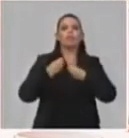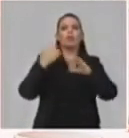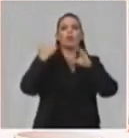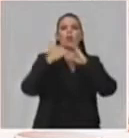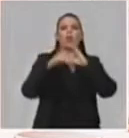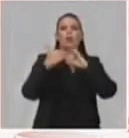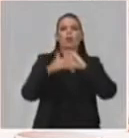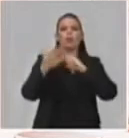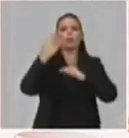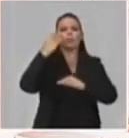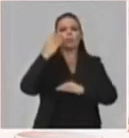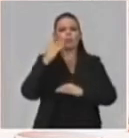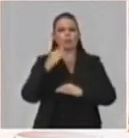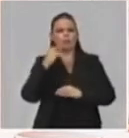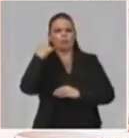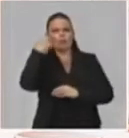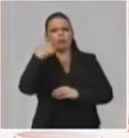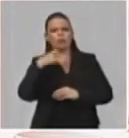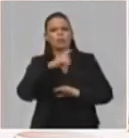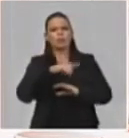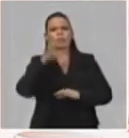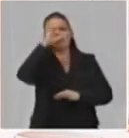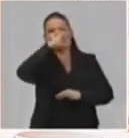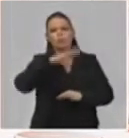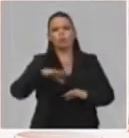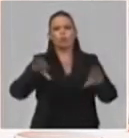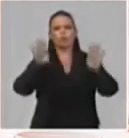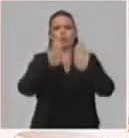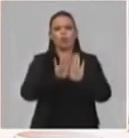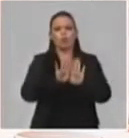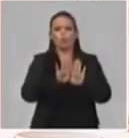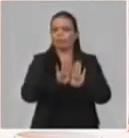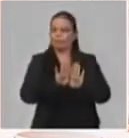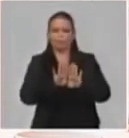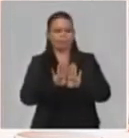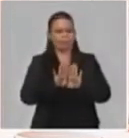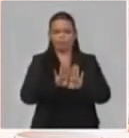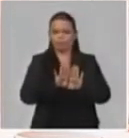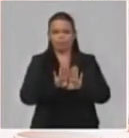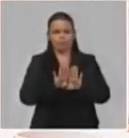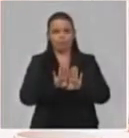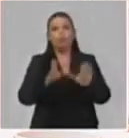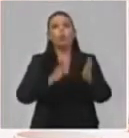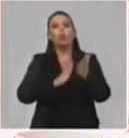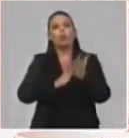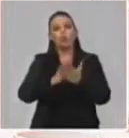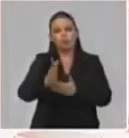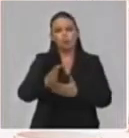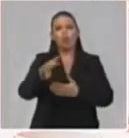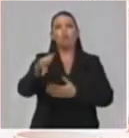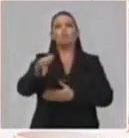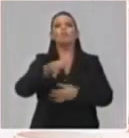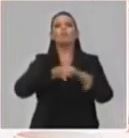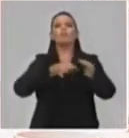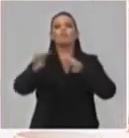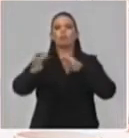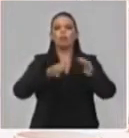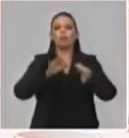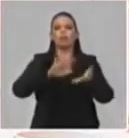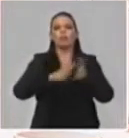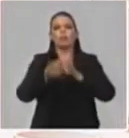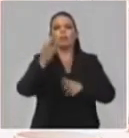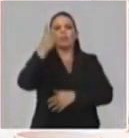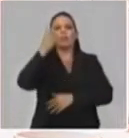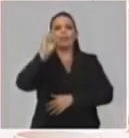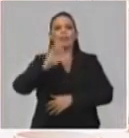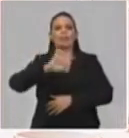infantiles habían cerrado. No, los círculos infantiles no han cerrado. Nosotros mantenemos funcionando aproximadamente el 30% de los círculos